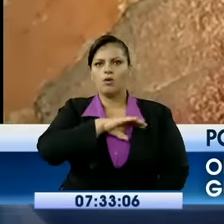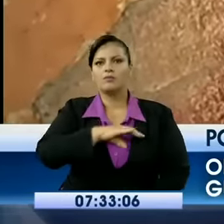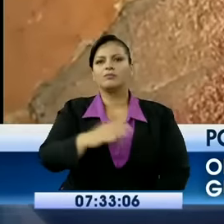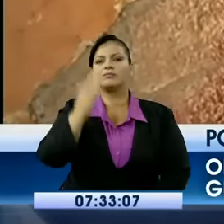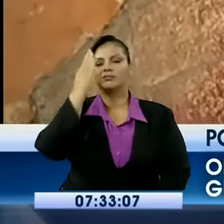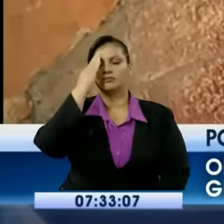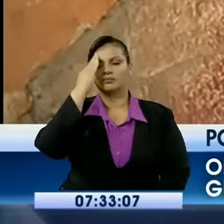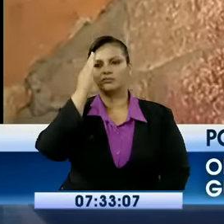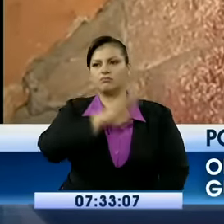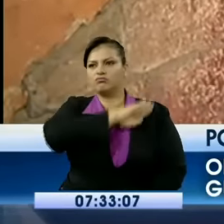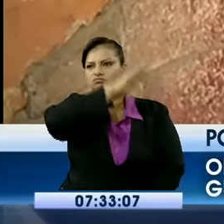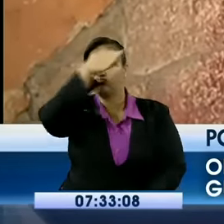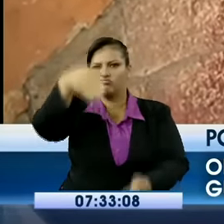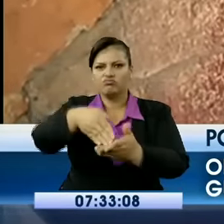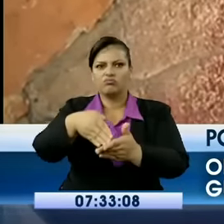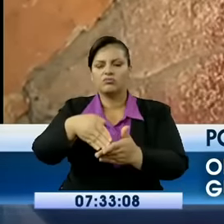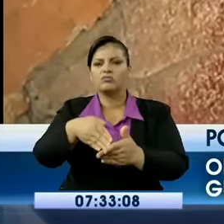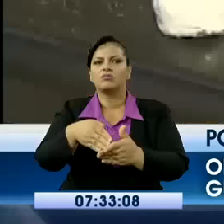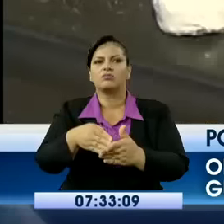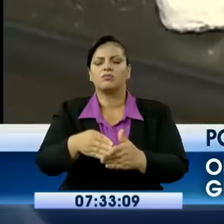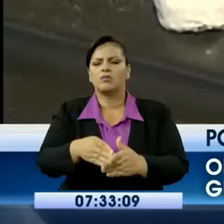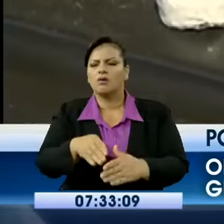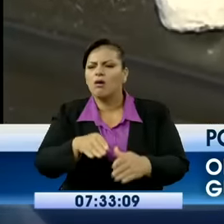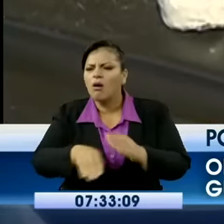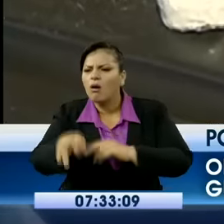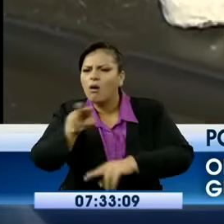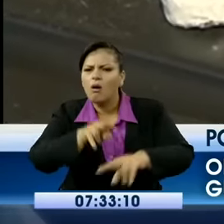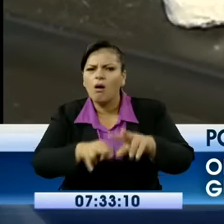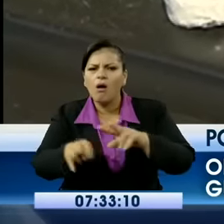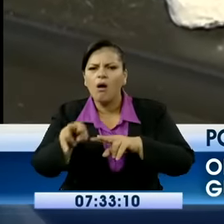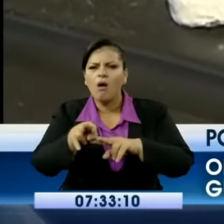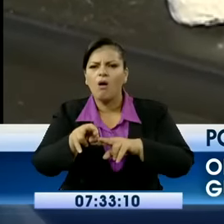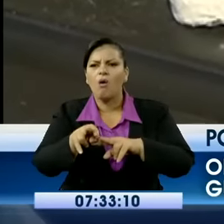allanaron la propiedad encontrando evidencias.